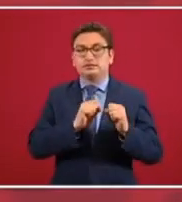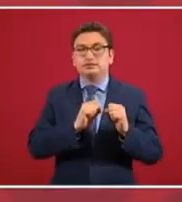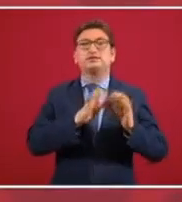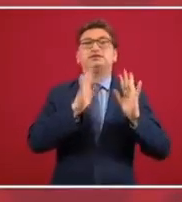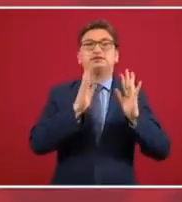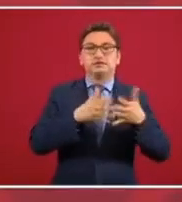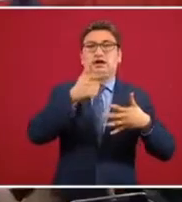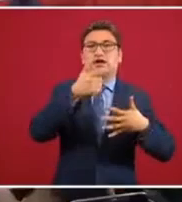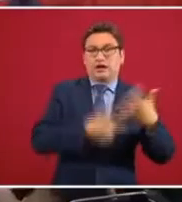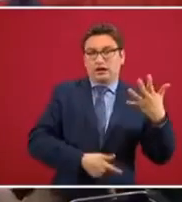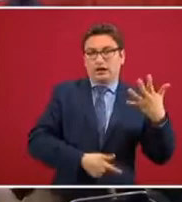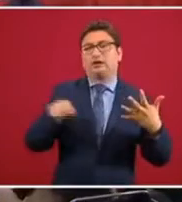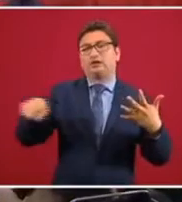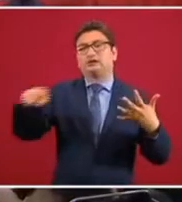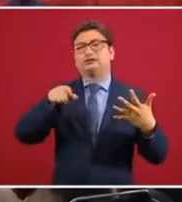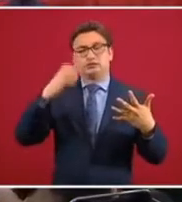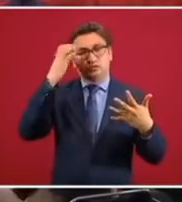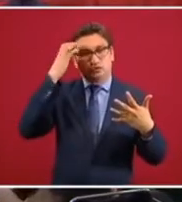los datos.